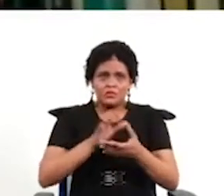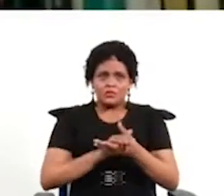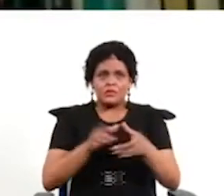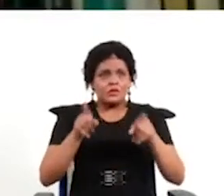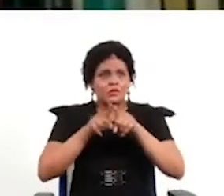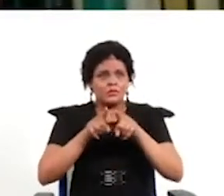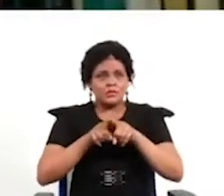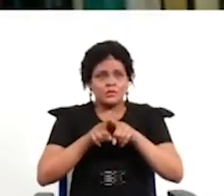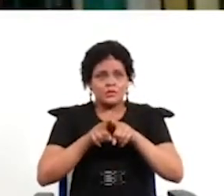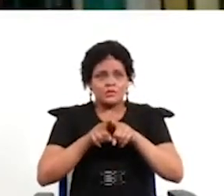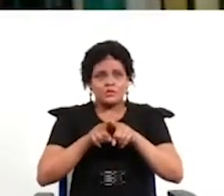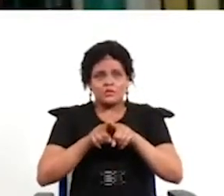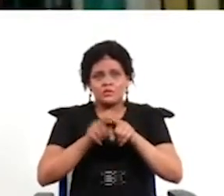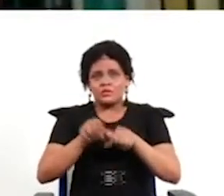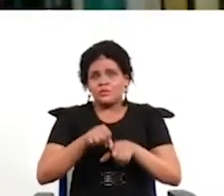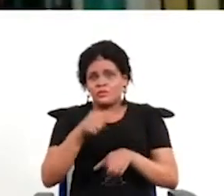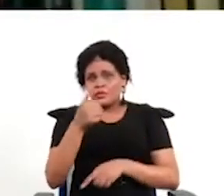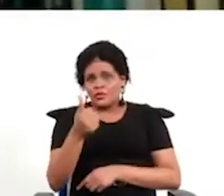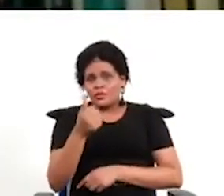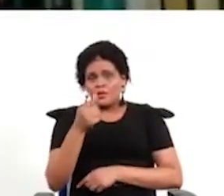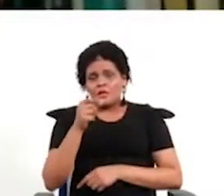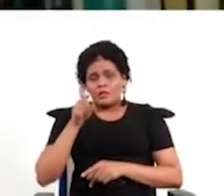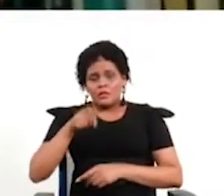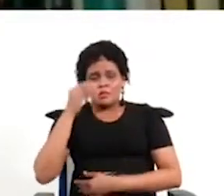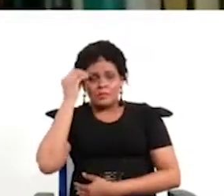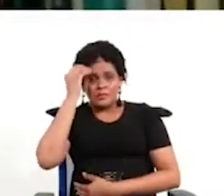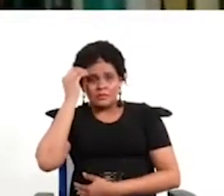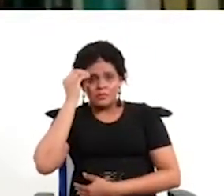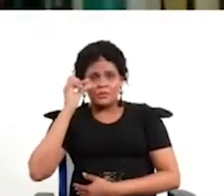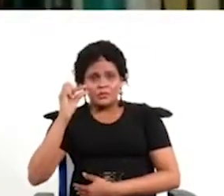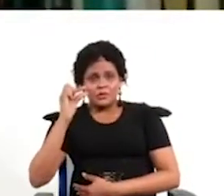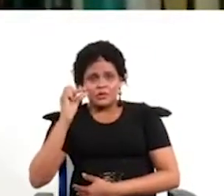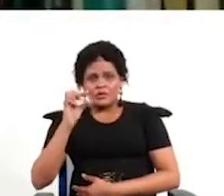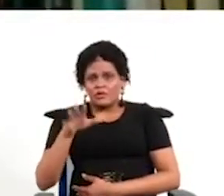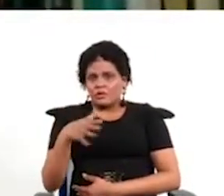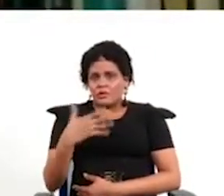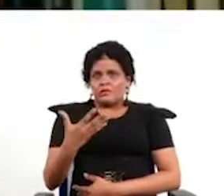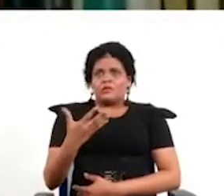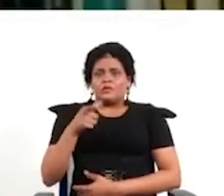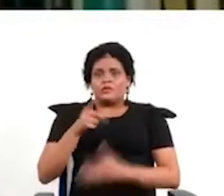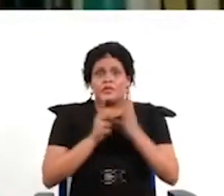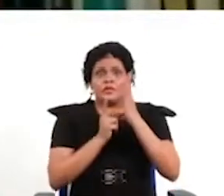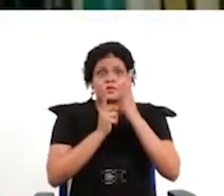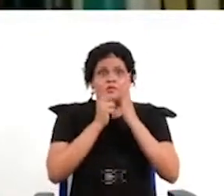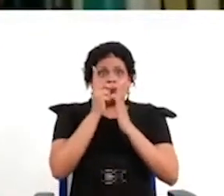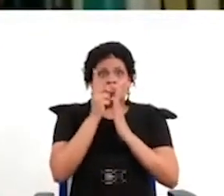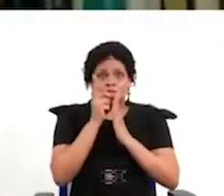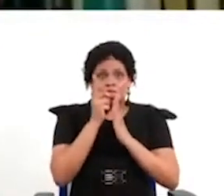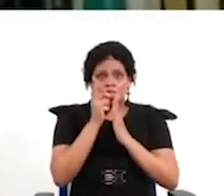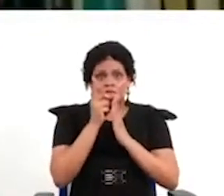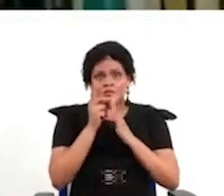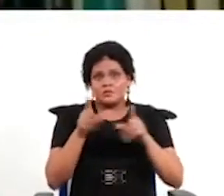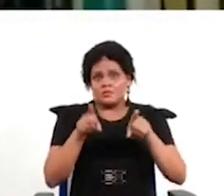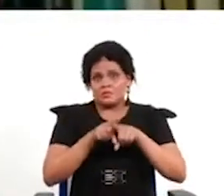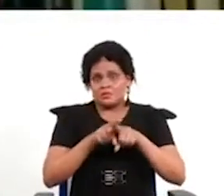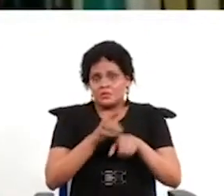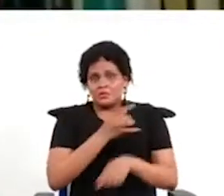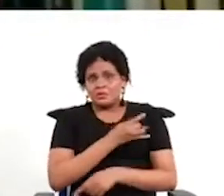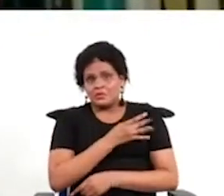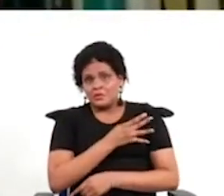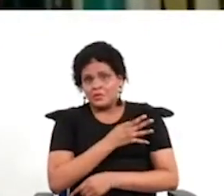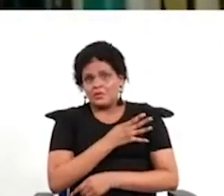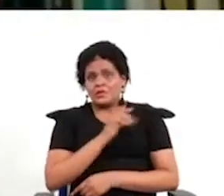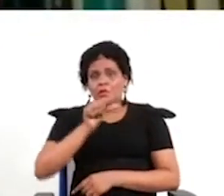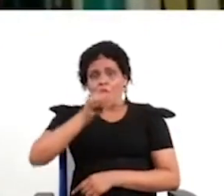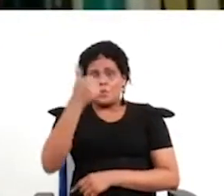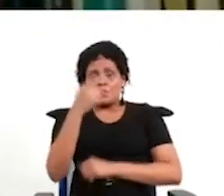también ahí detenernos a pensar un poquitito en la complejidad de esta cuestión y ahí los colegas chilenos y las colegas Pamela